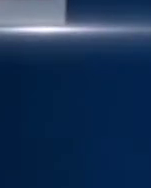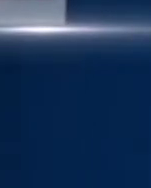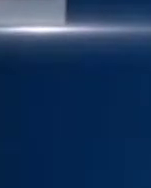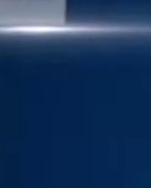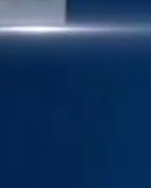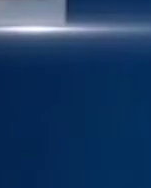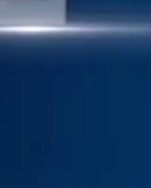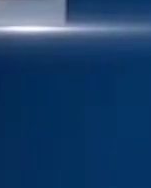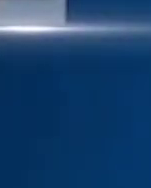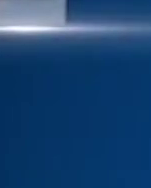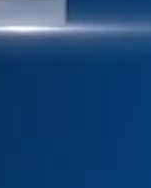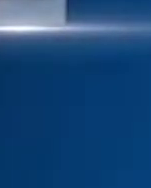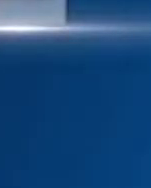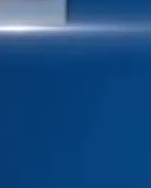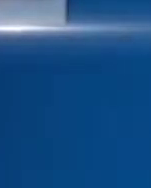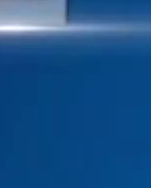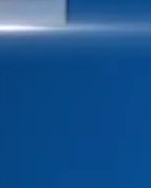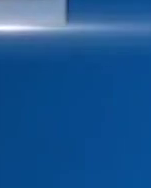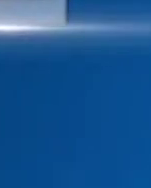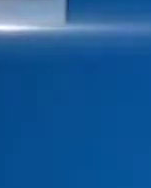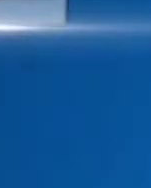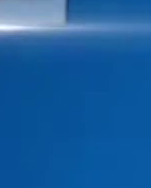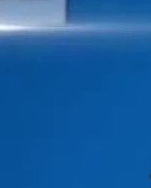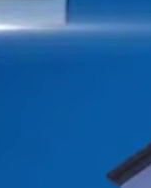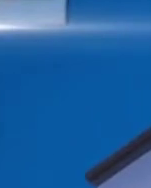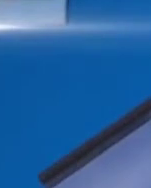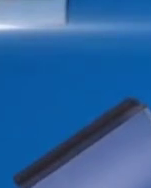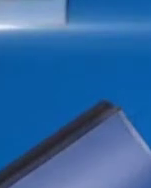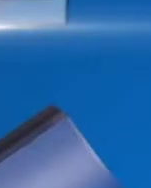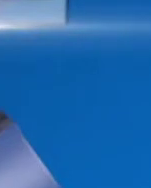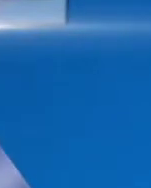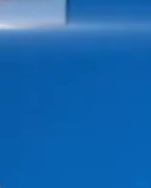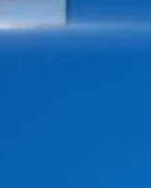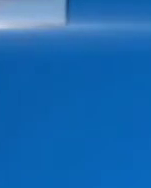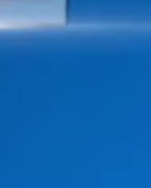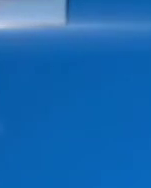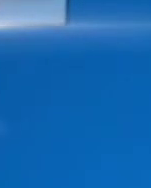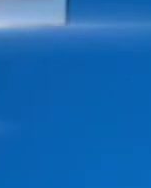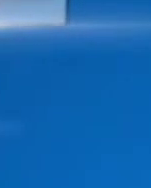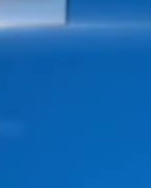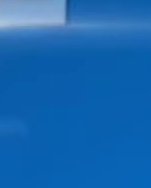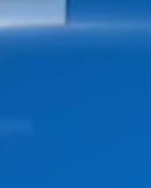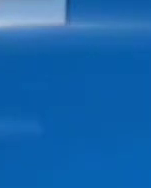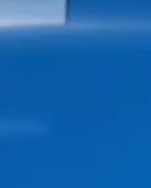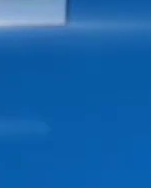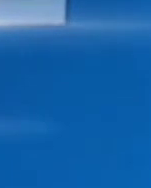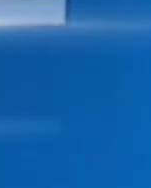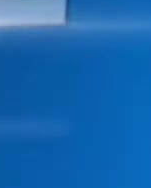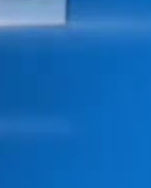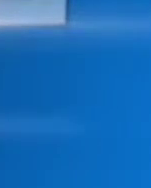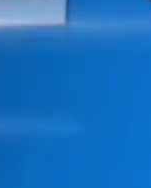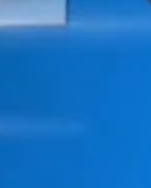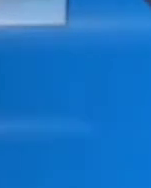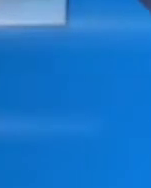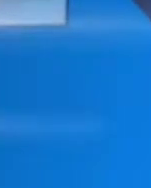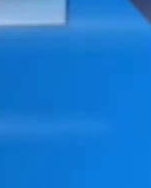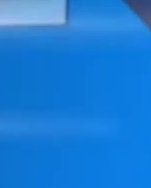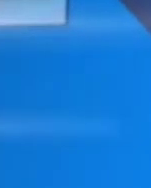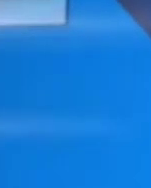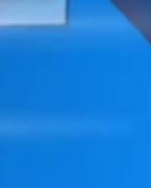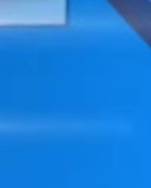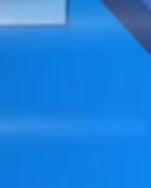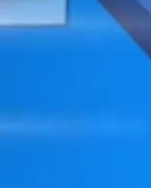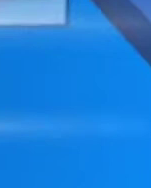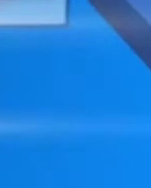Edgardo Álvarez, empresario, experto en banca y financiamiento para el desarrollo, secretario general de la